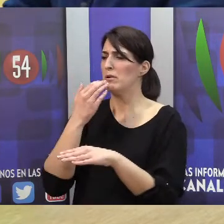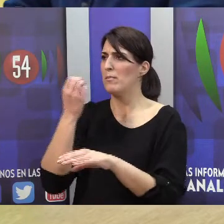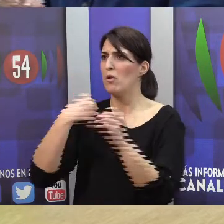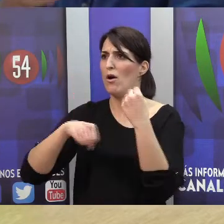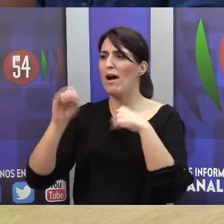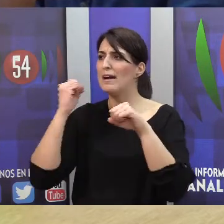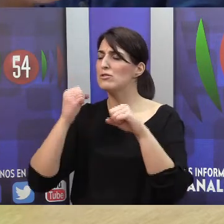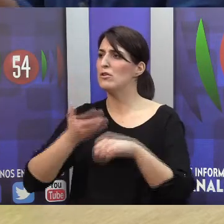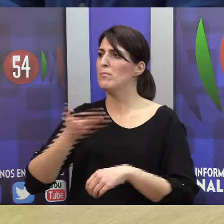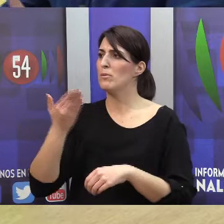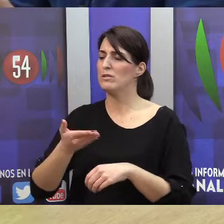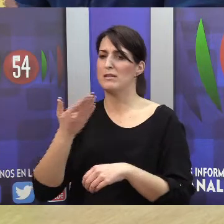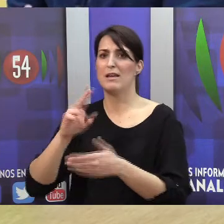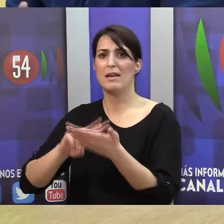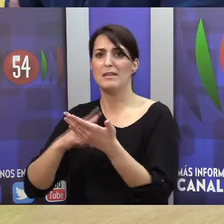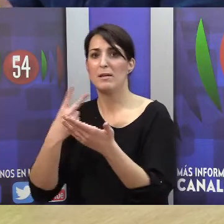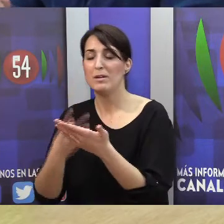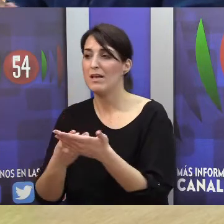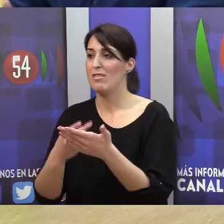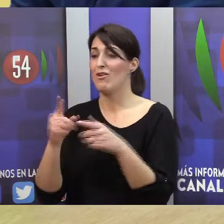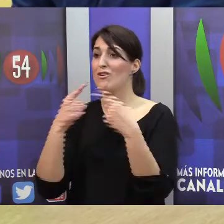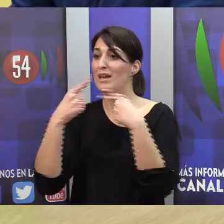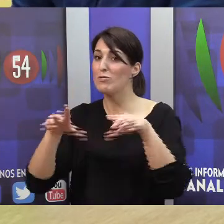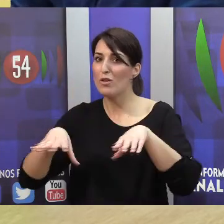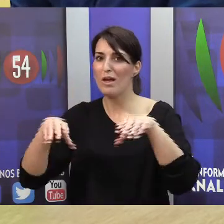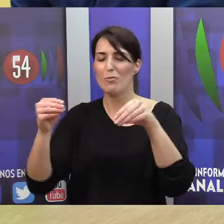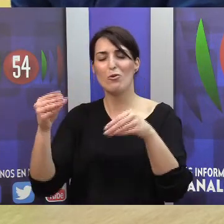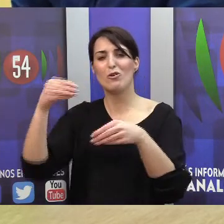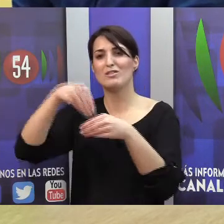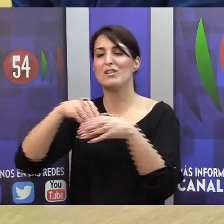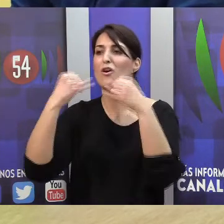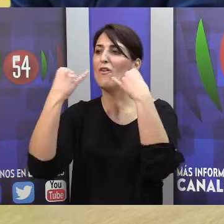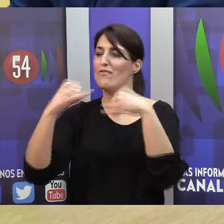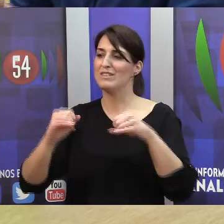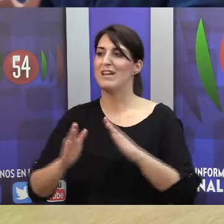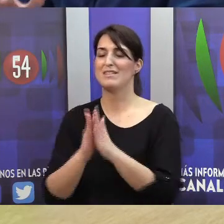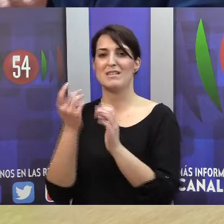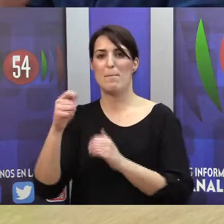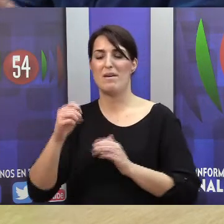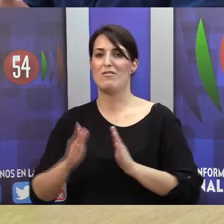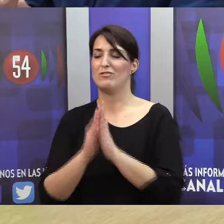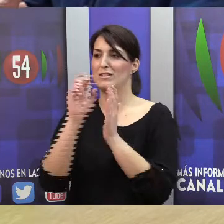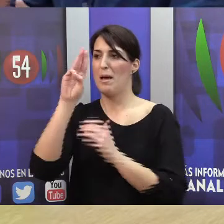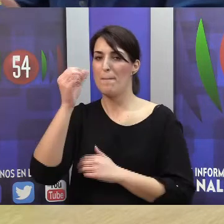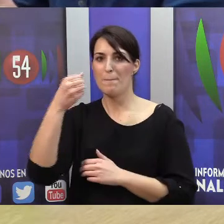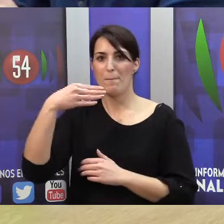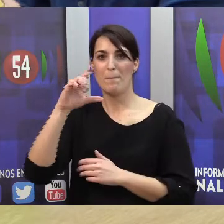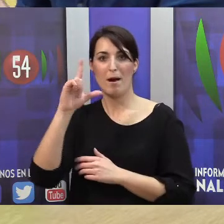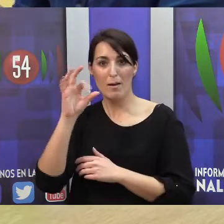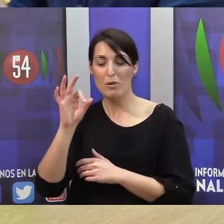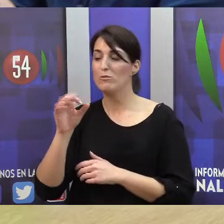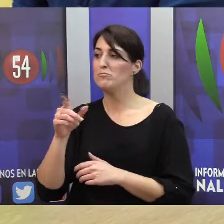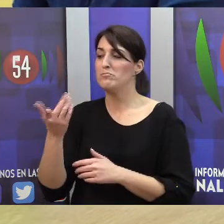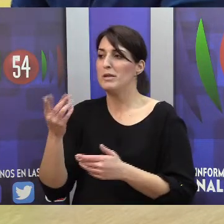esa interpretación al himno-burgo durante las fiestas de San Pedro y San Pablo, pero lo cierto es que al final, a medida que ido